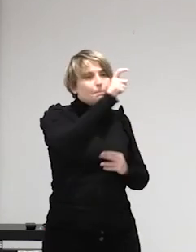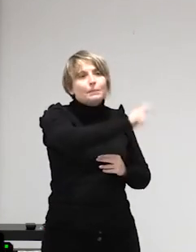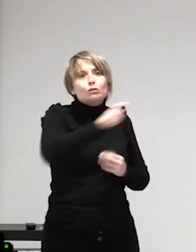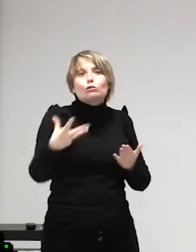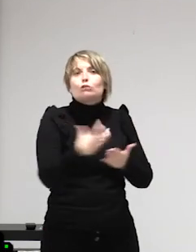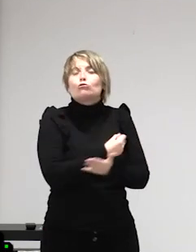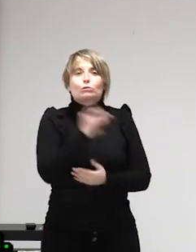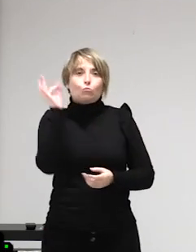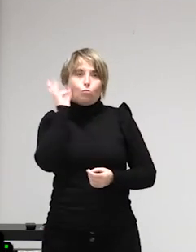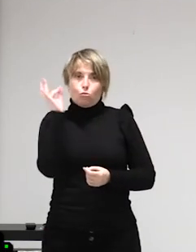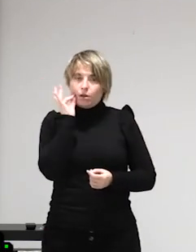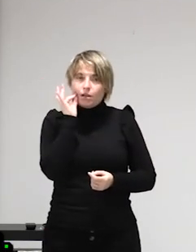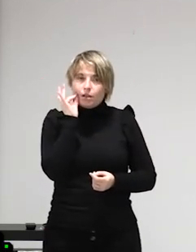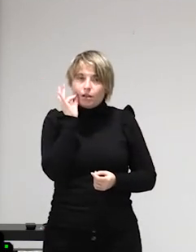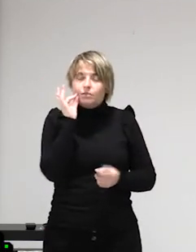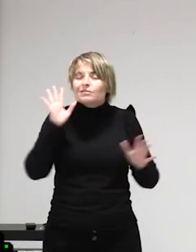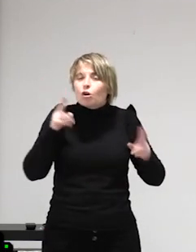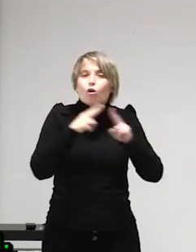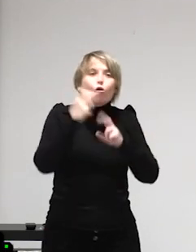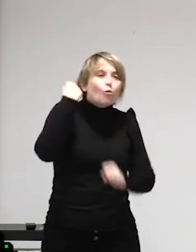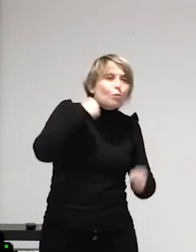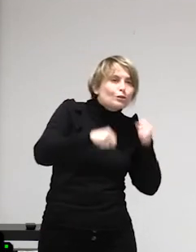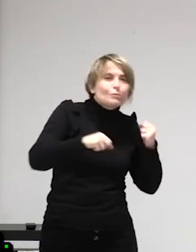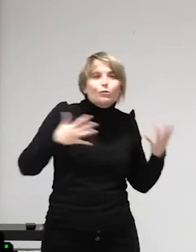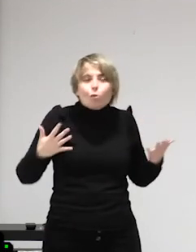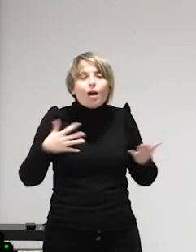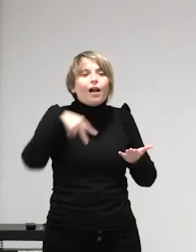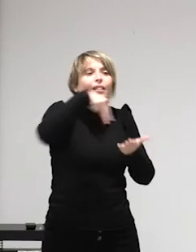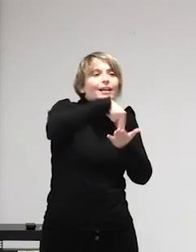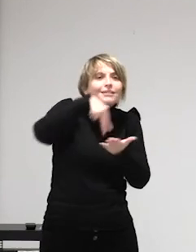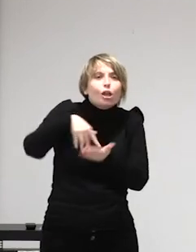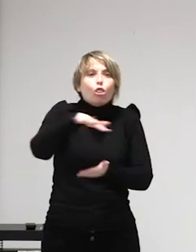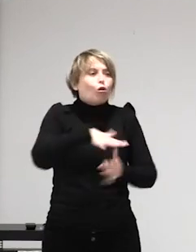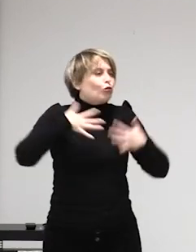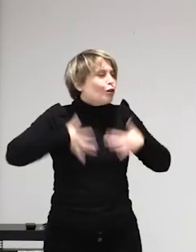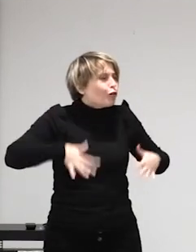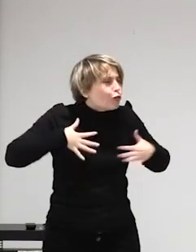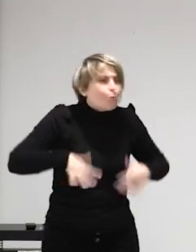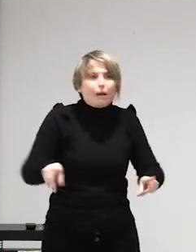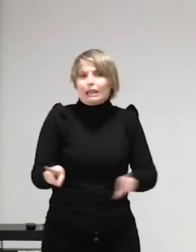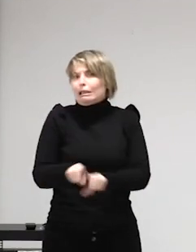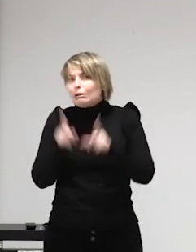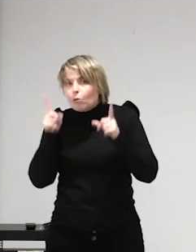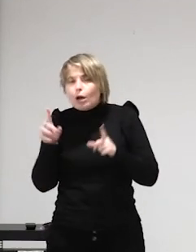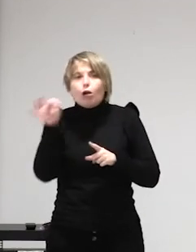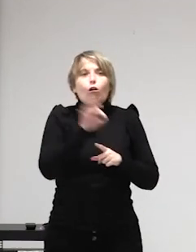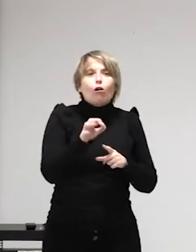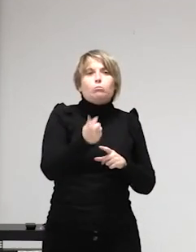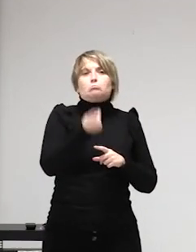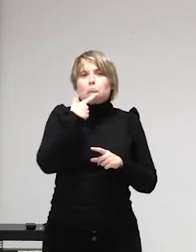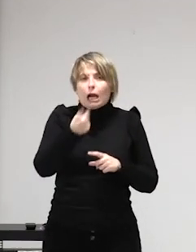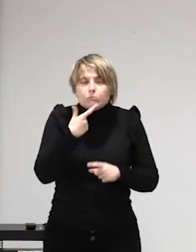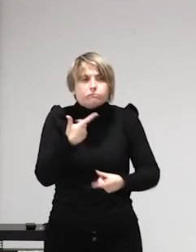hablando muchas veces es de un fantasma es de un prejuicio es de un estigma en parte es esto pero en parte también yo creo